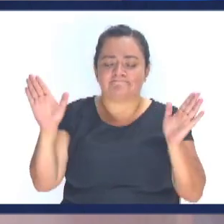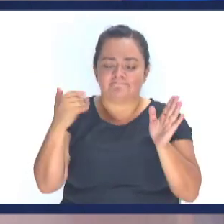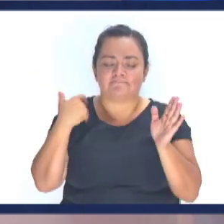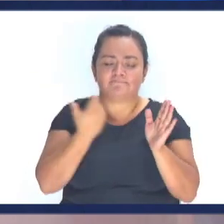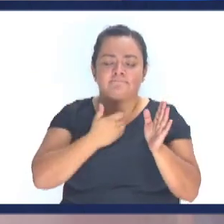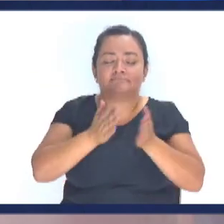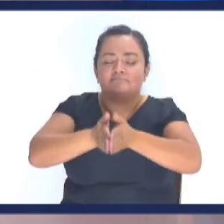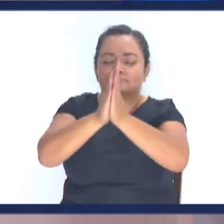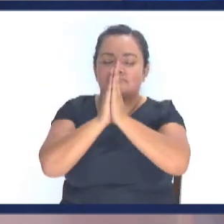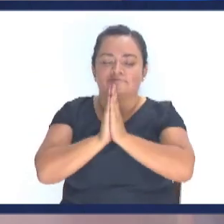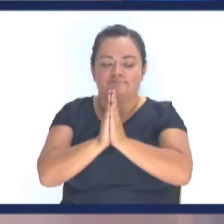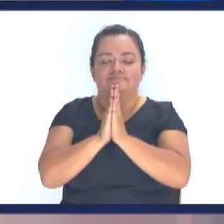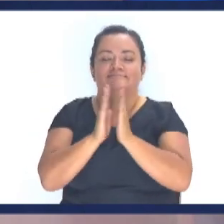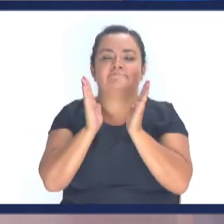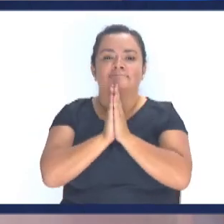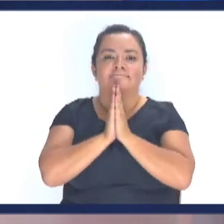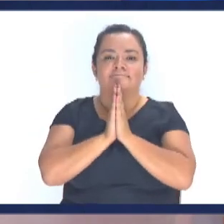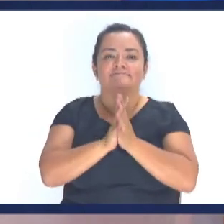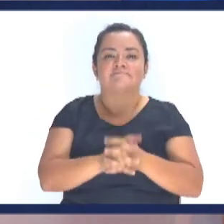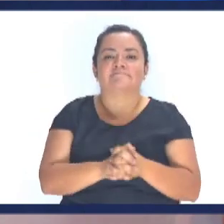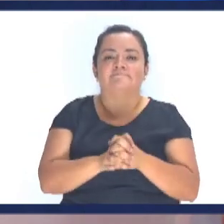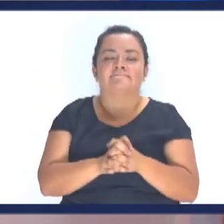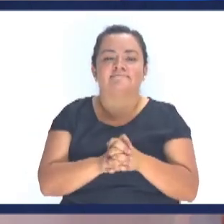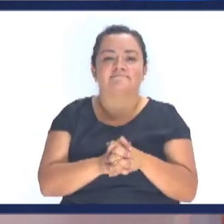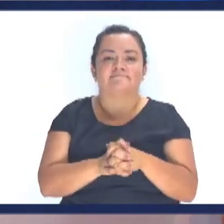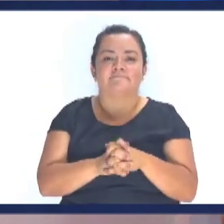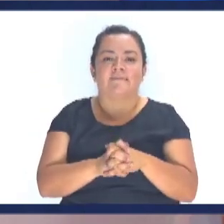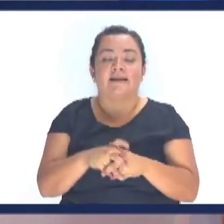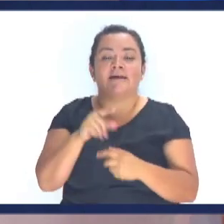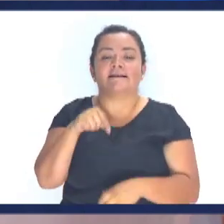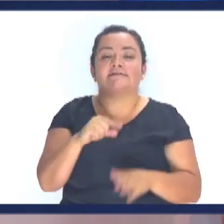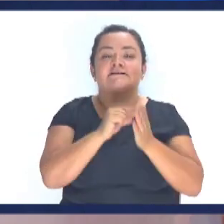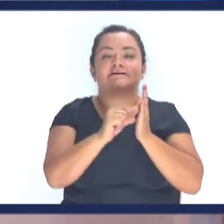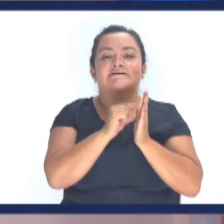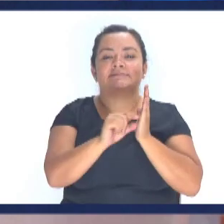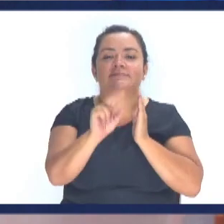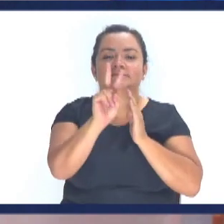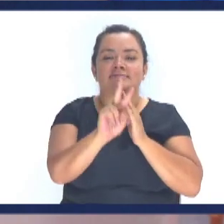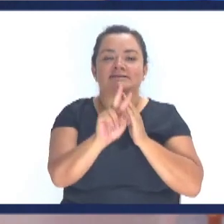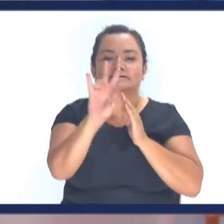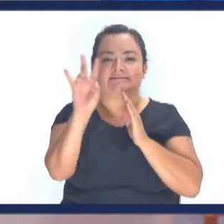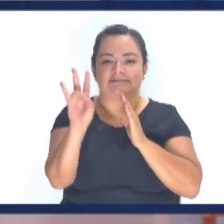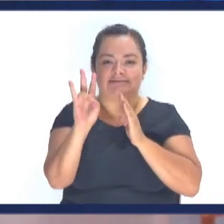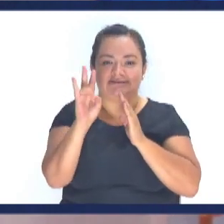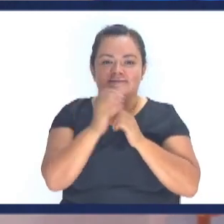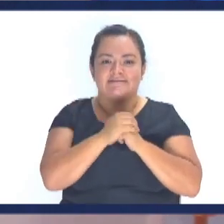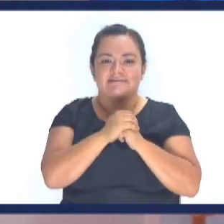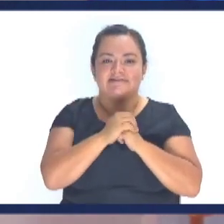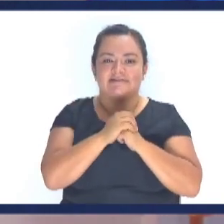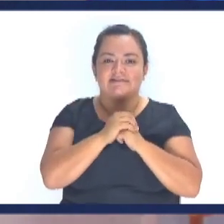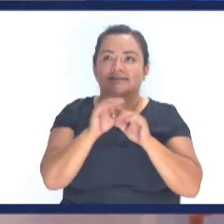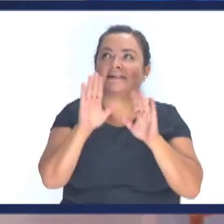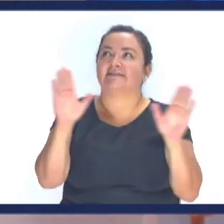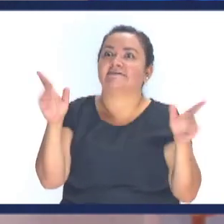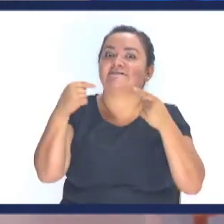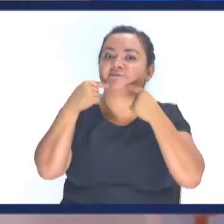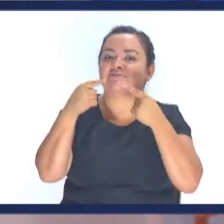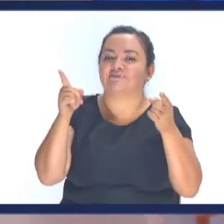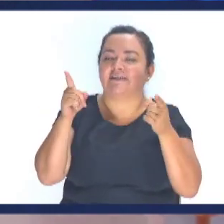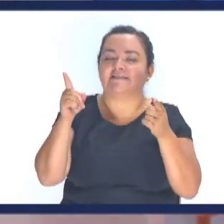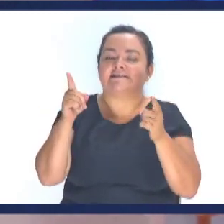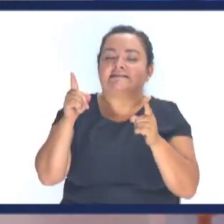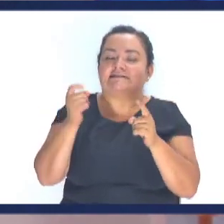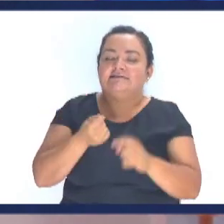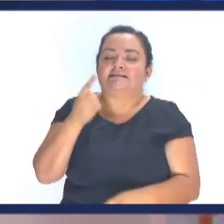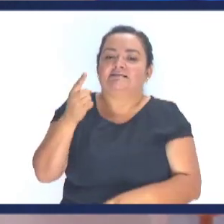pedimos en la iglesia dice amén Pueden sentarse amigos y hermanos este versículo 27 nos habla de Jesús anunciando